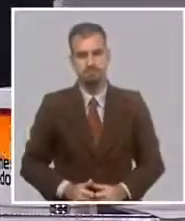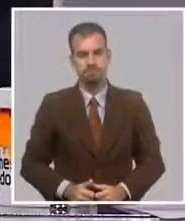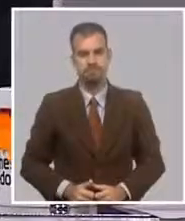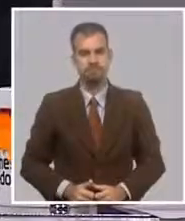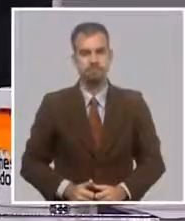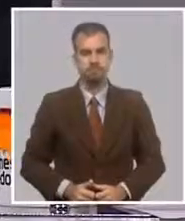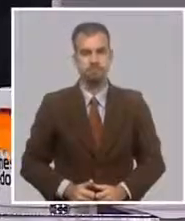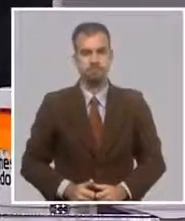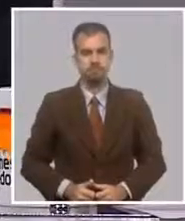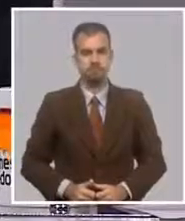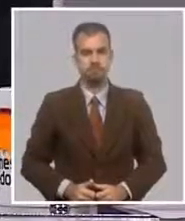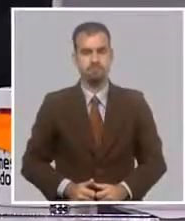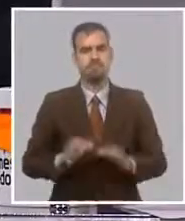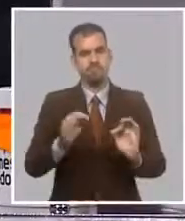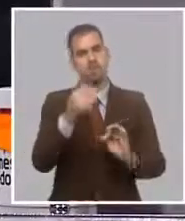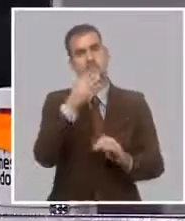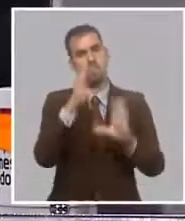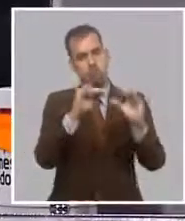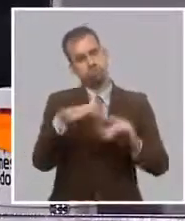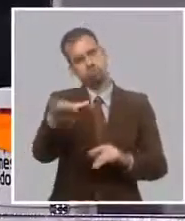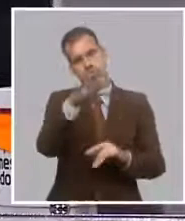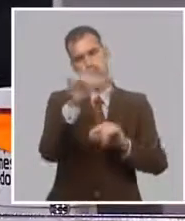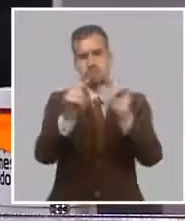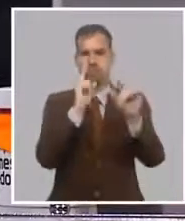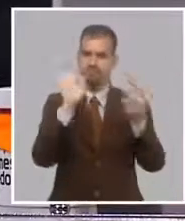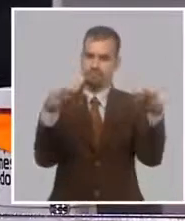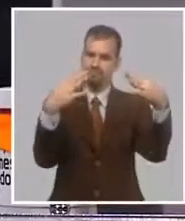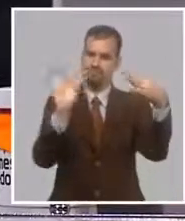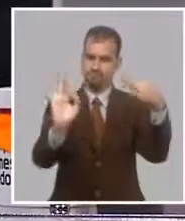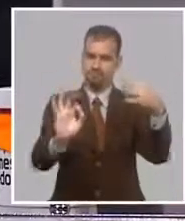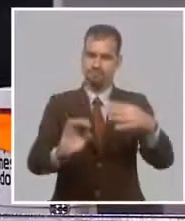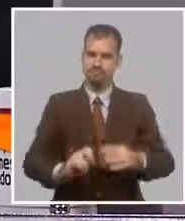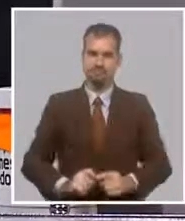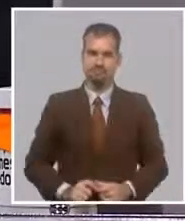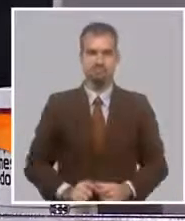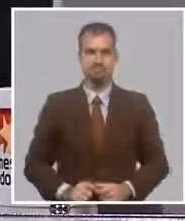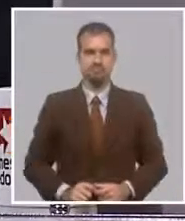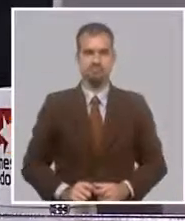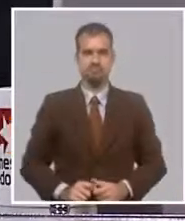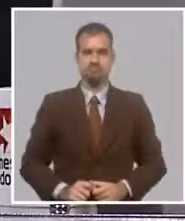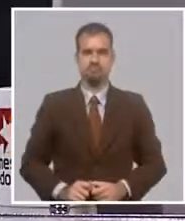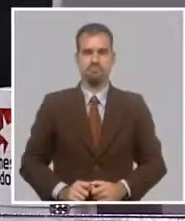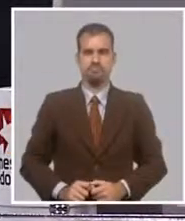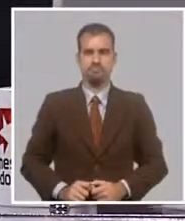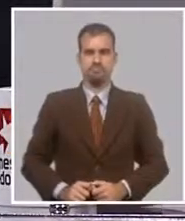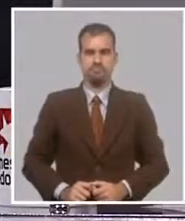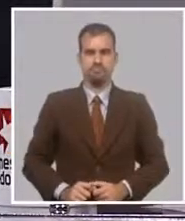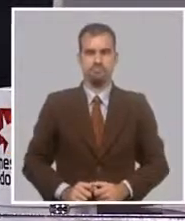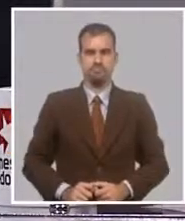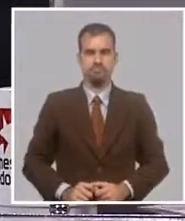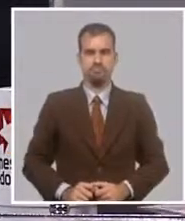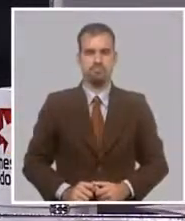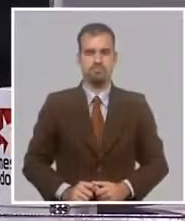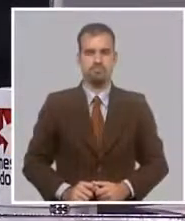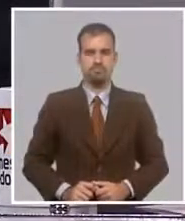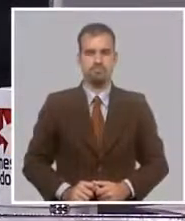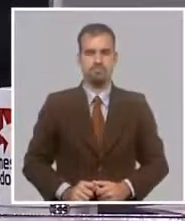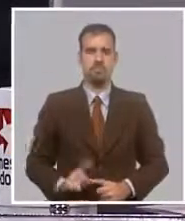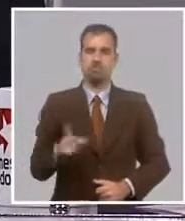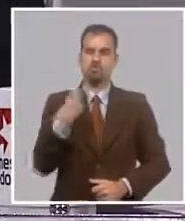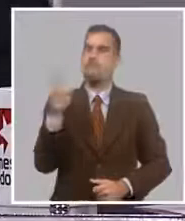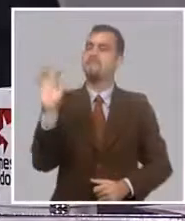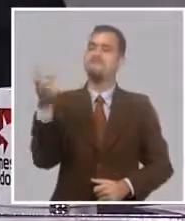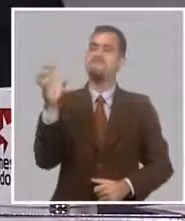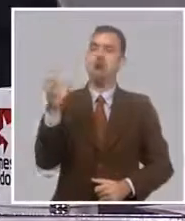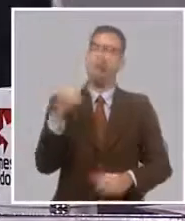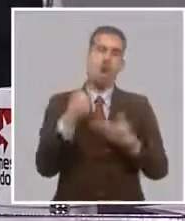todos aquellos que nos ven y nos escuchan. Yo creo que para hablar de la presencia de la banca en la producción agropecuaria,